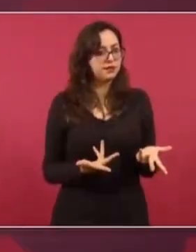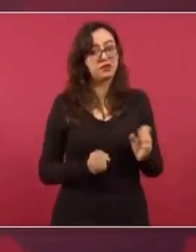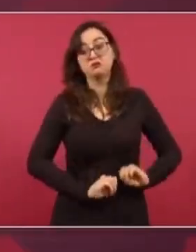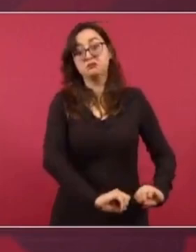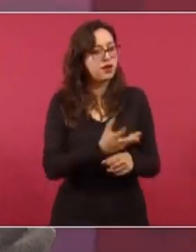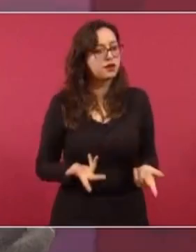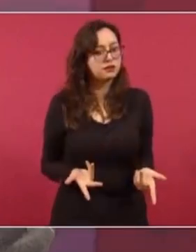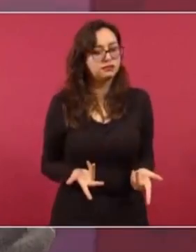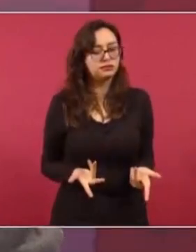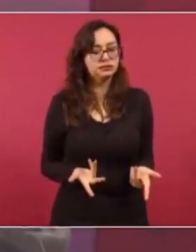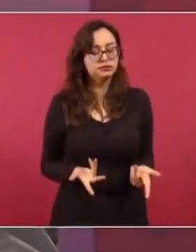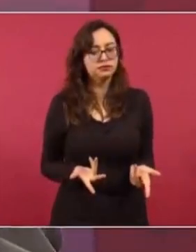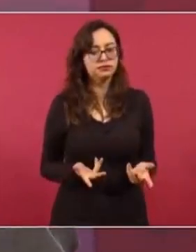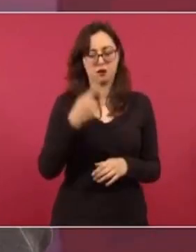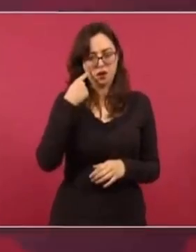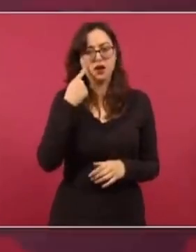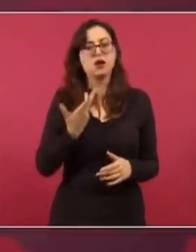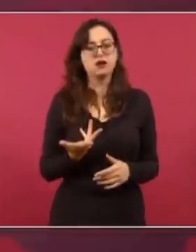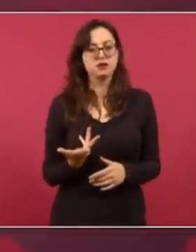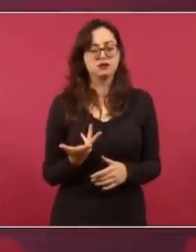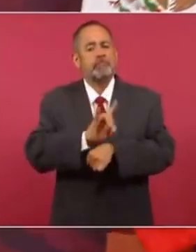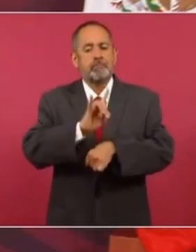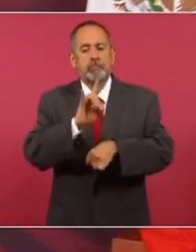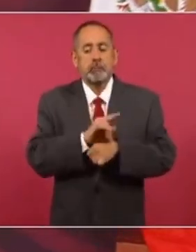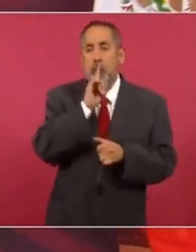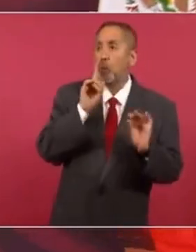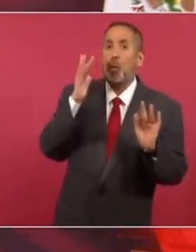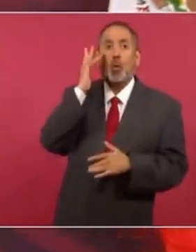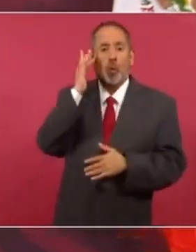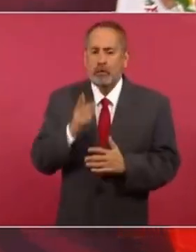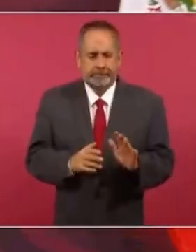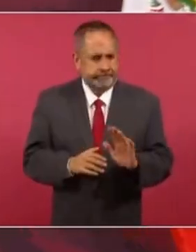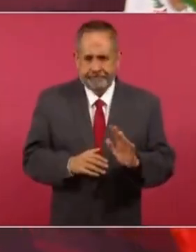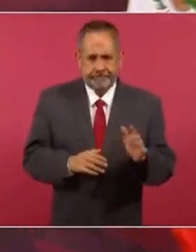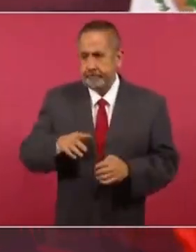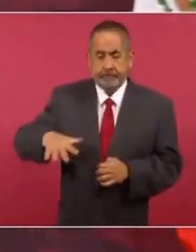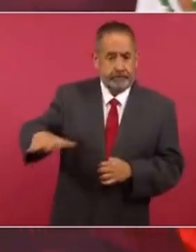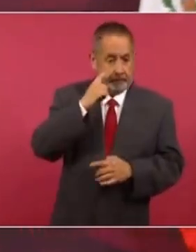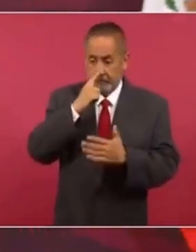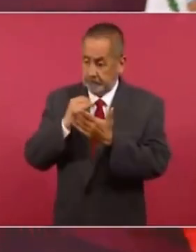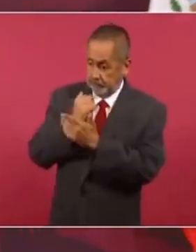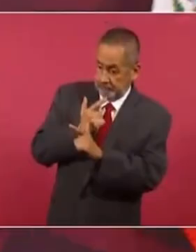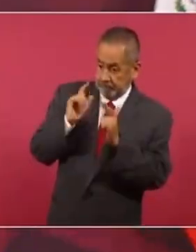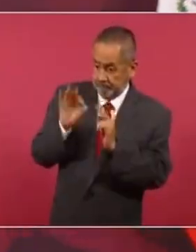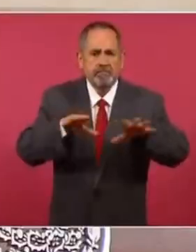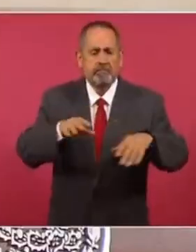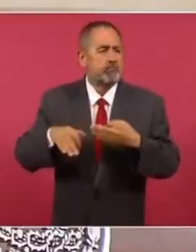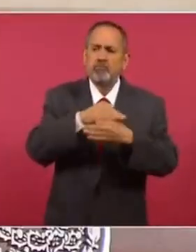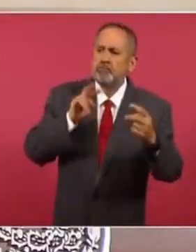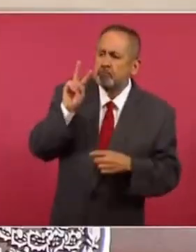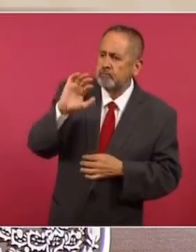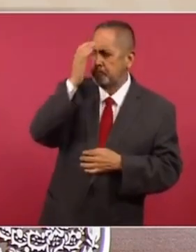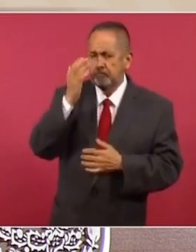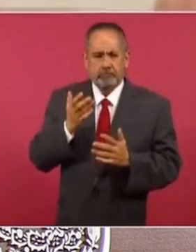que nadie ponga en entredicho nuestra honestidad. Y la vida pública en una democracia tiene que ser cada vez más pública.